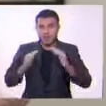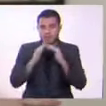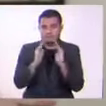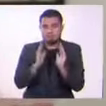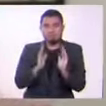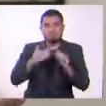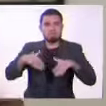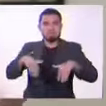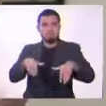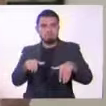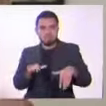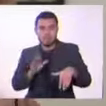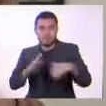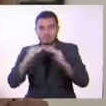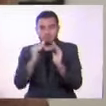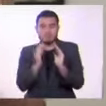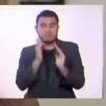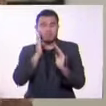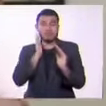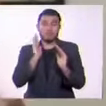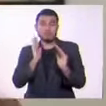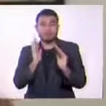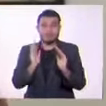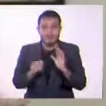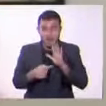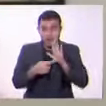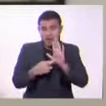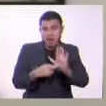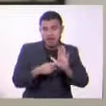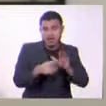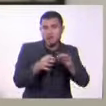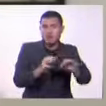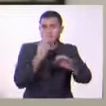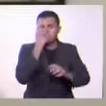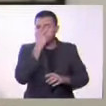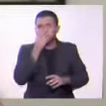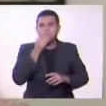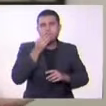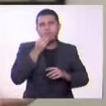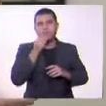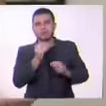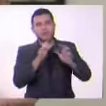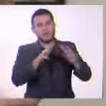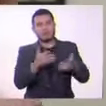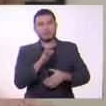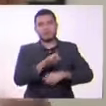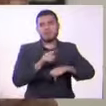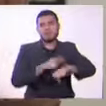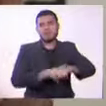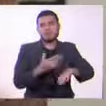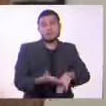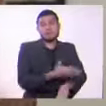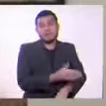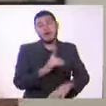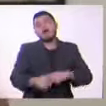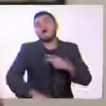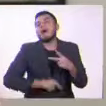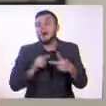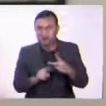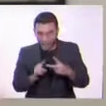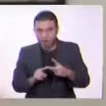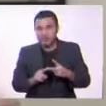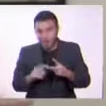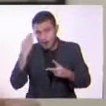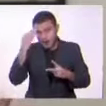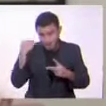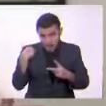cómodamente en su casa y que representaban esa parte fascinante del mundo de su época. Y por otra parte estaban